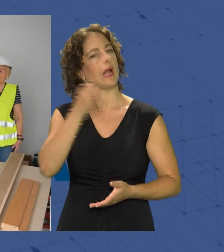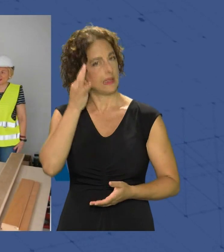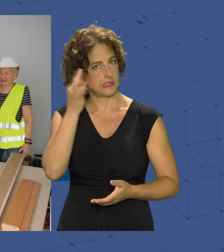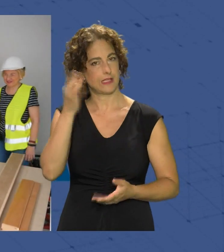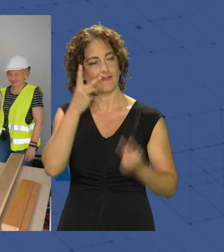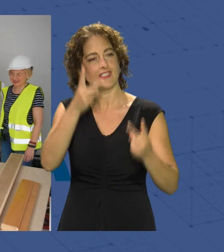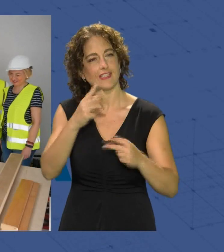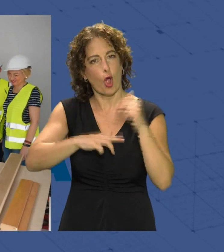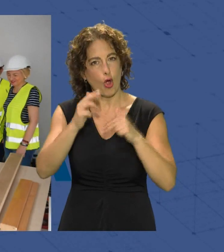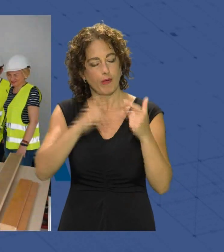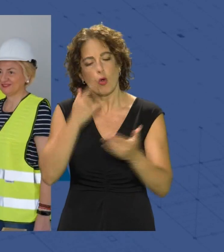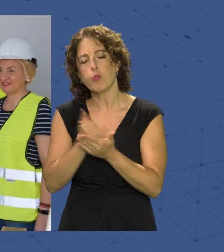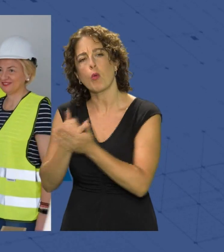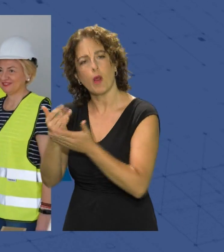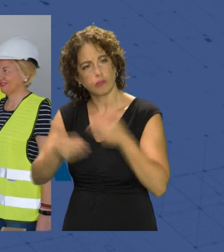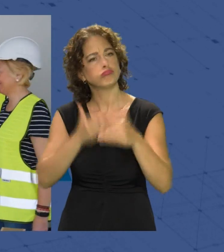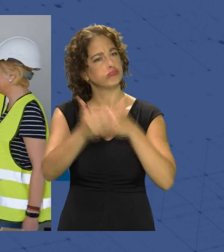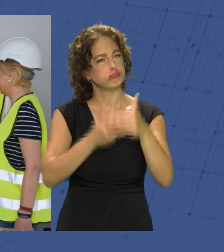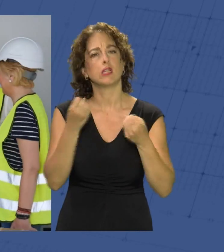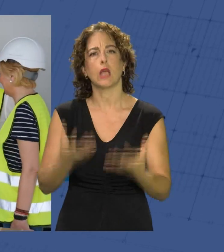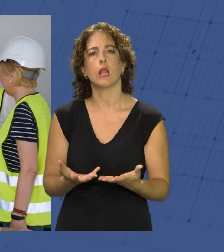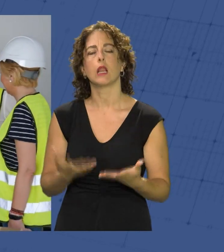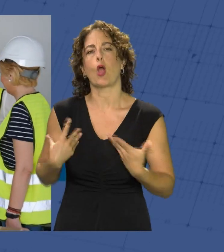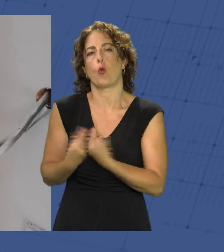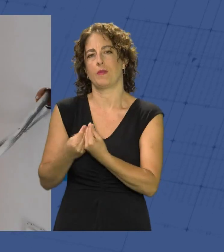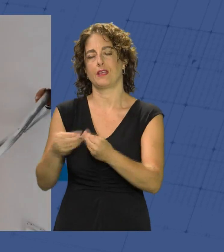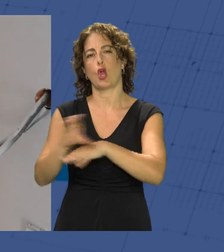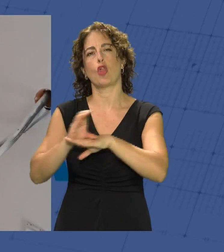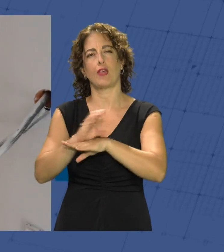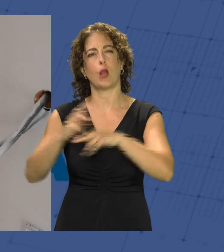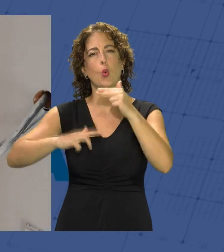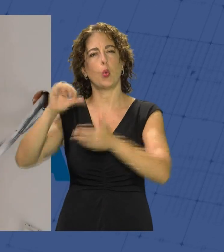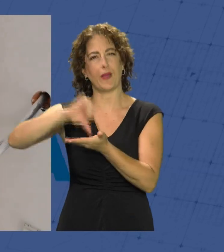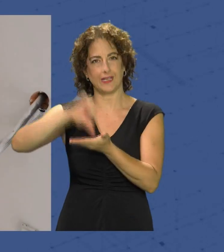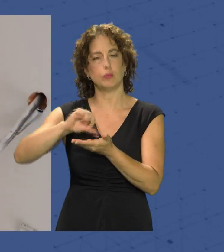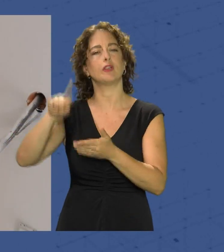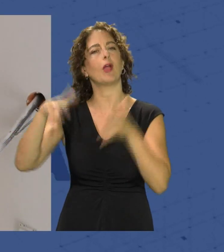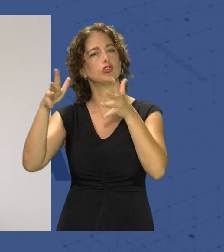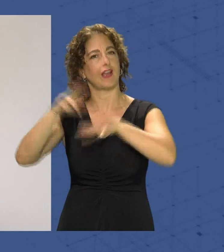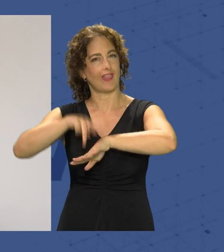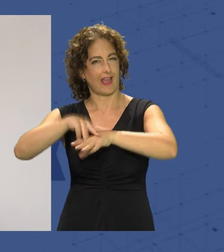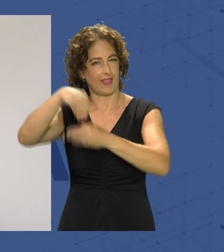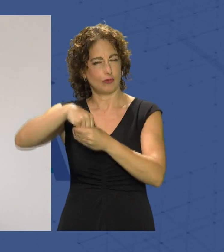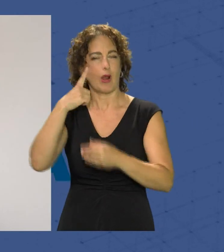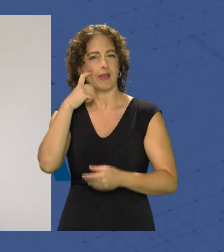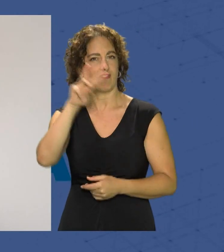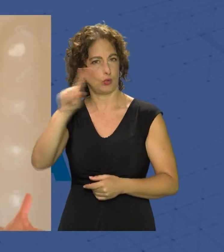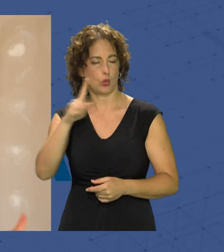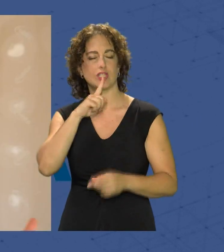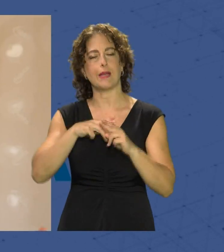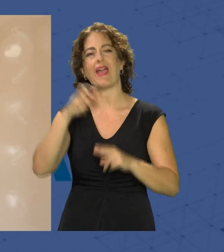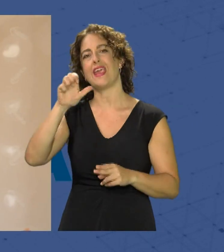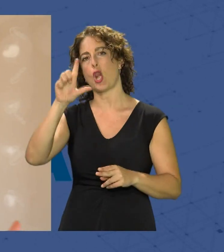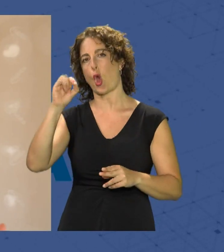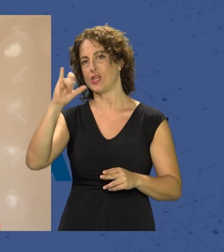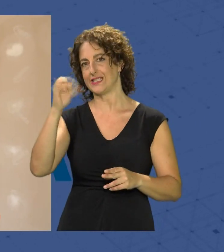realizado a las obras y comprobar el avance de las mismas, acompañada de la concejal de Urbanismo y Vivienda y consejera delegada de Almería 21, Eloisa Cabrera. Esto